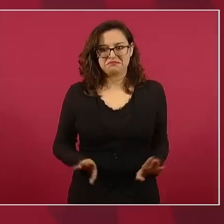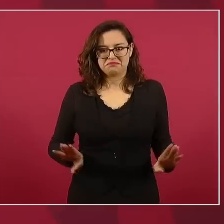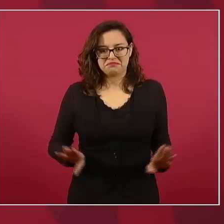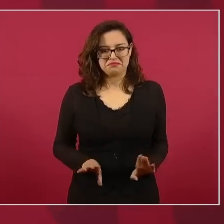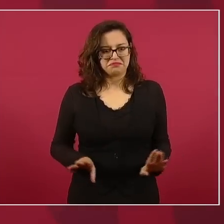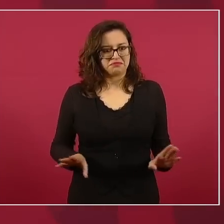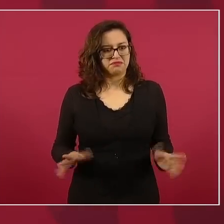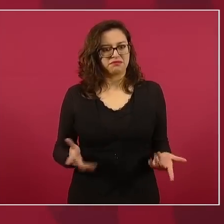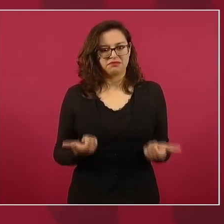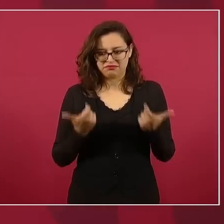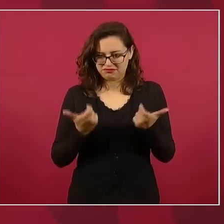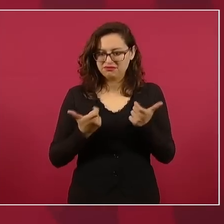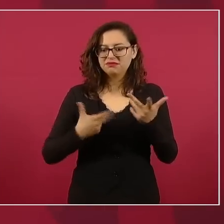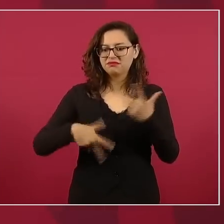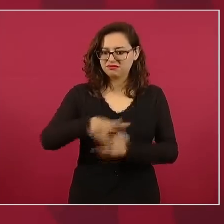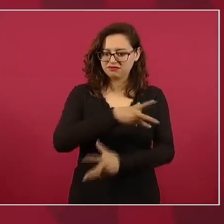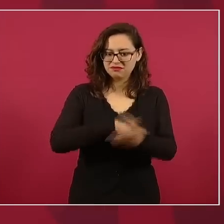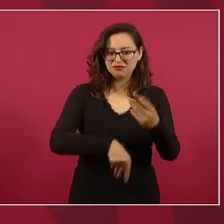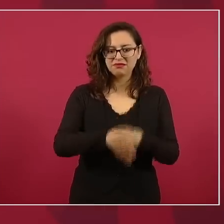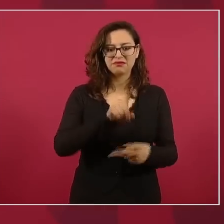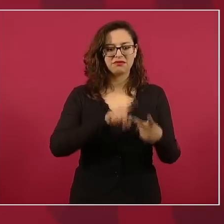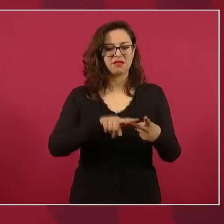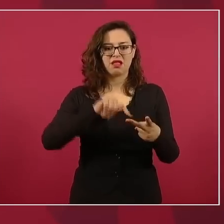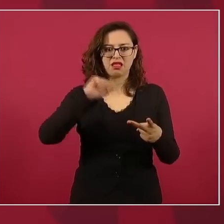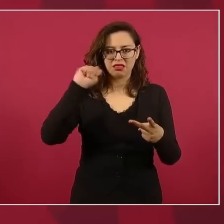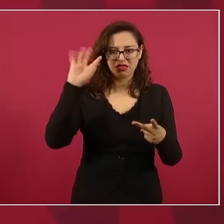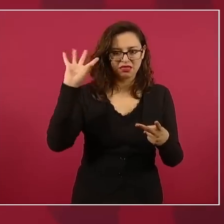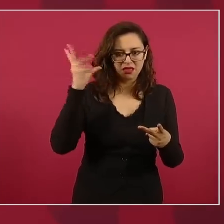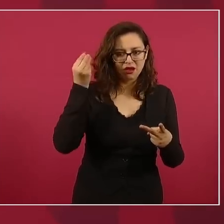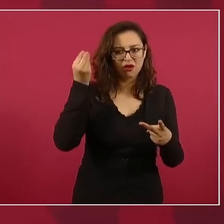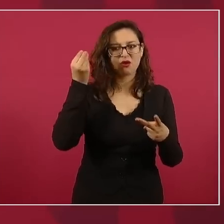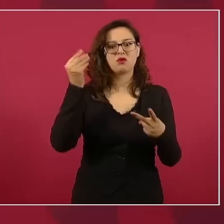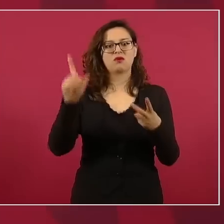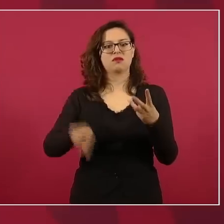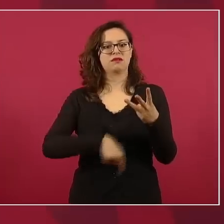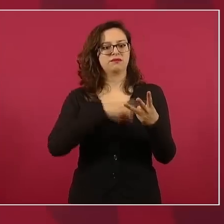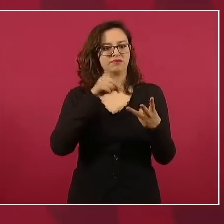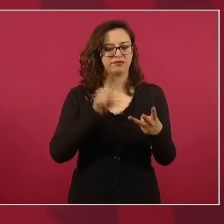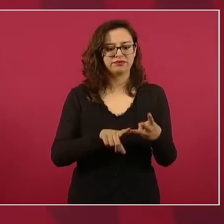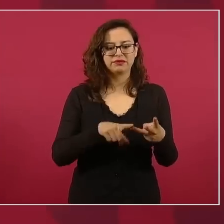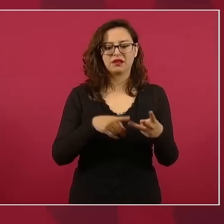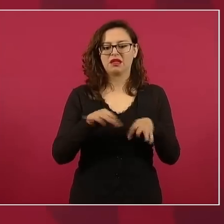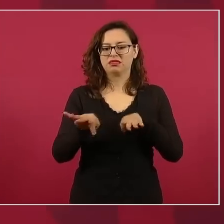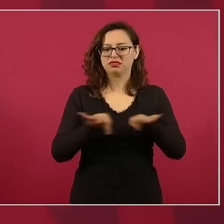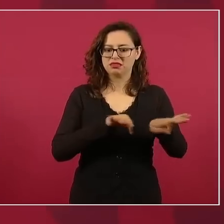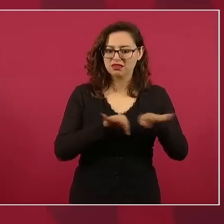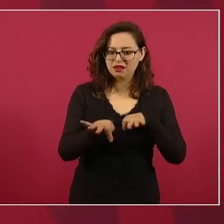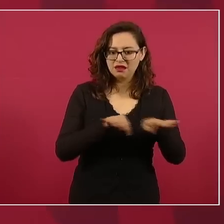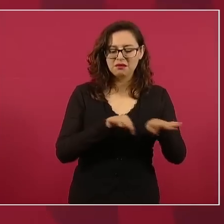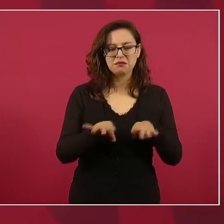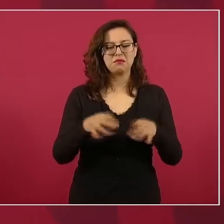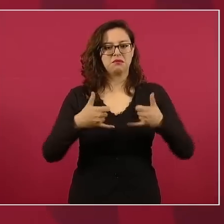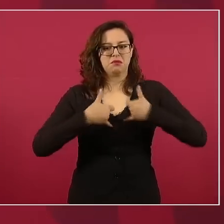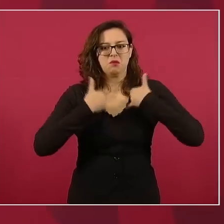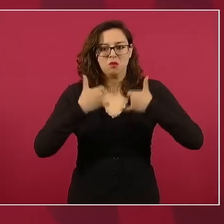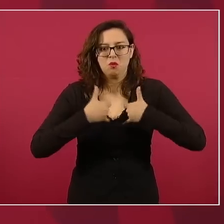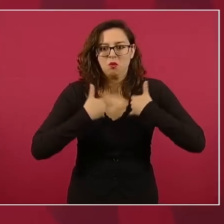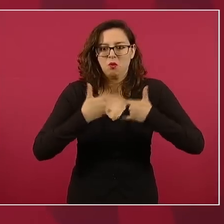económico, en lo tecnológico, en cuanto a fuerza de trabajo, joven,